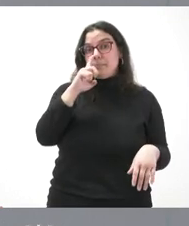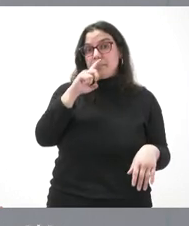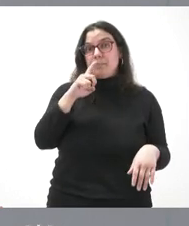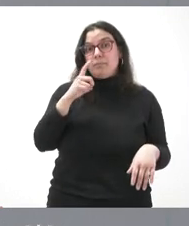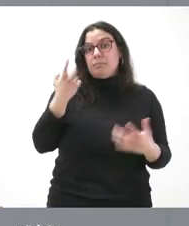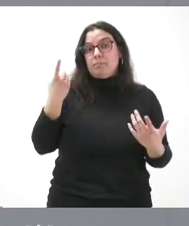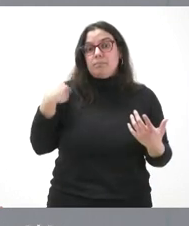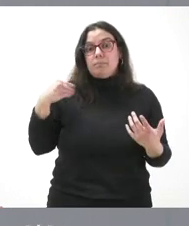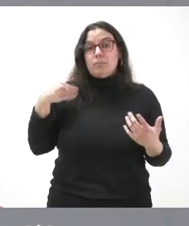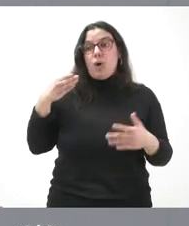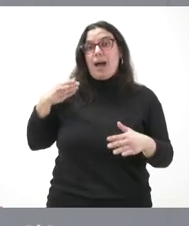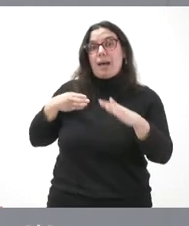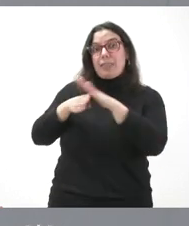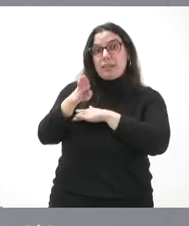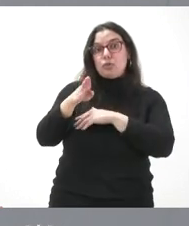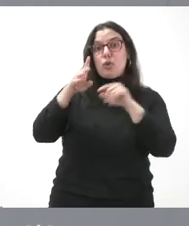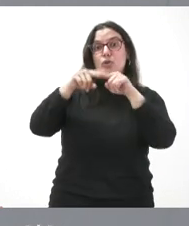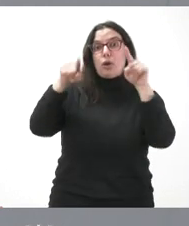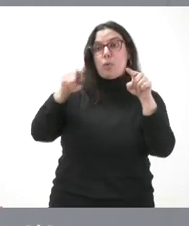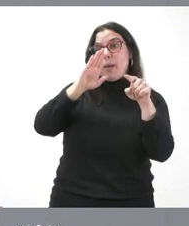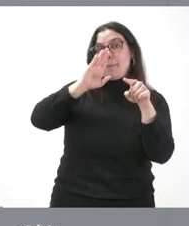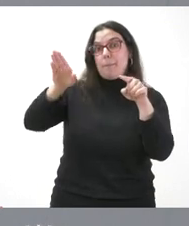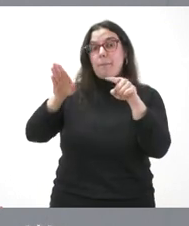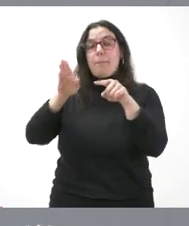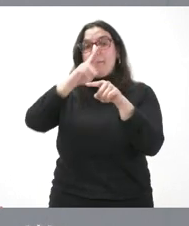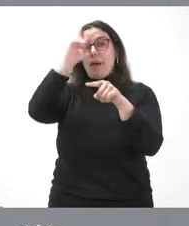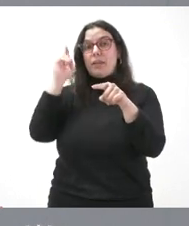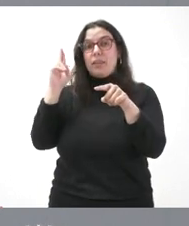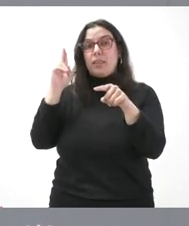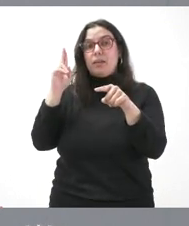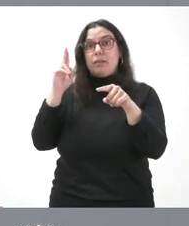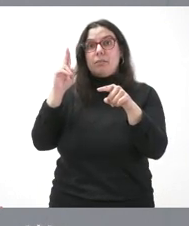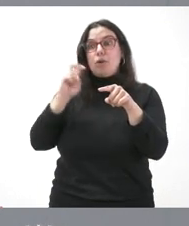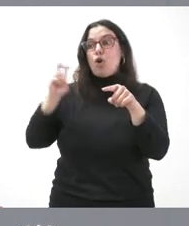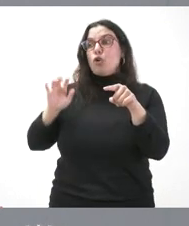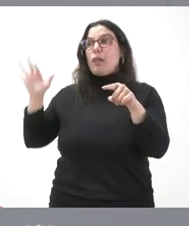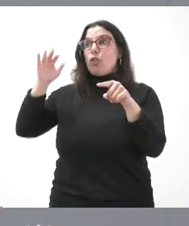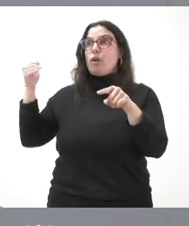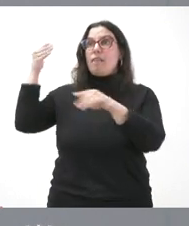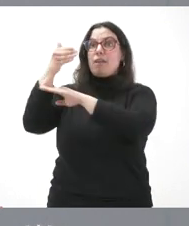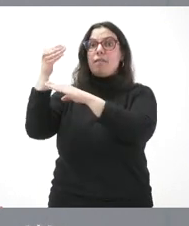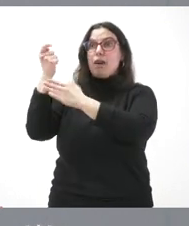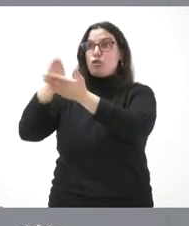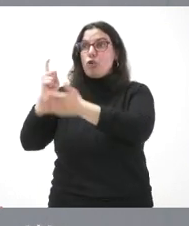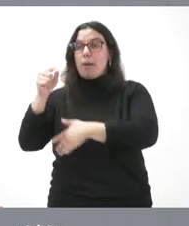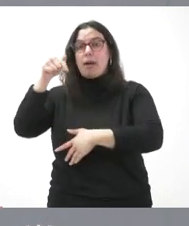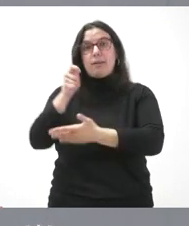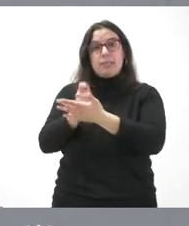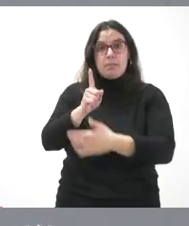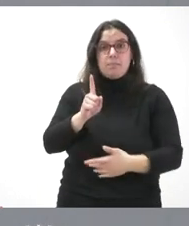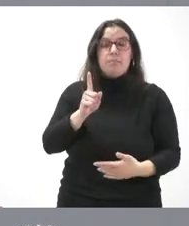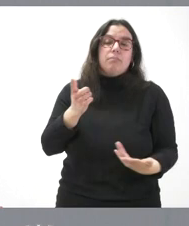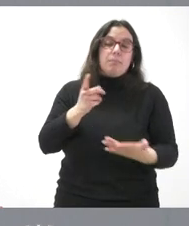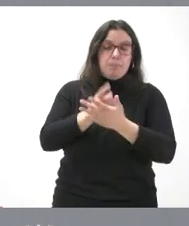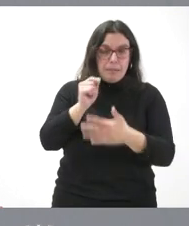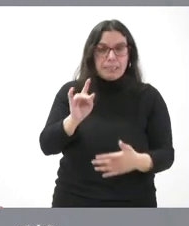distinto el acceso desde Segovia a Madrid que lo que es el coste de otros sitios de España. Y, por tanto, en la medida en que podamos conseguir que el